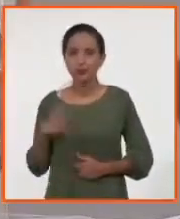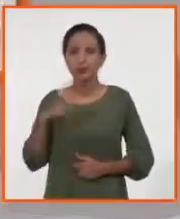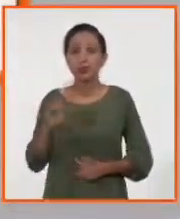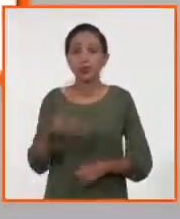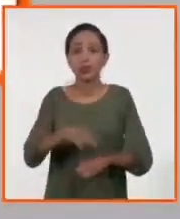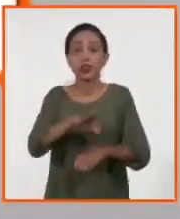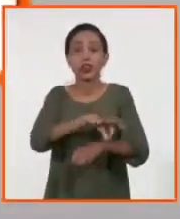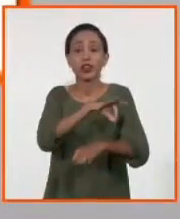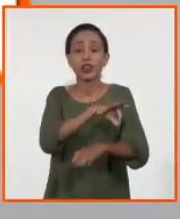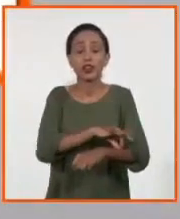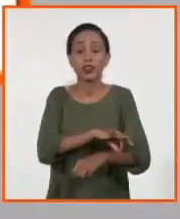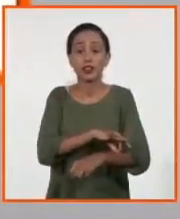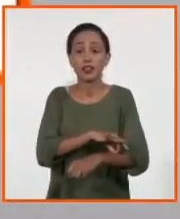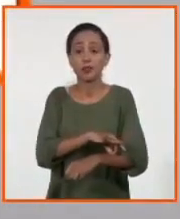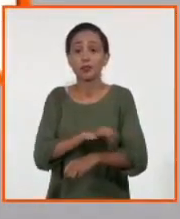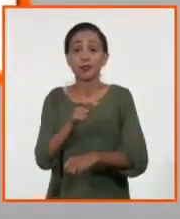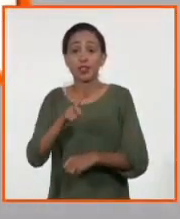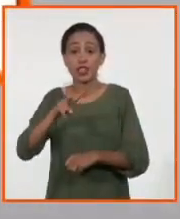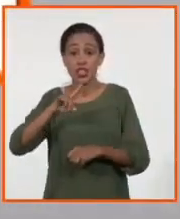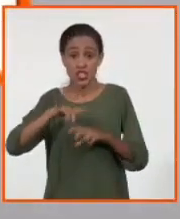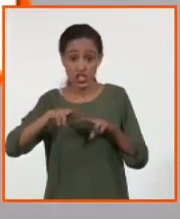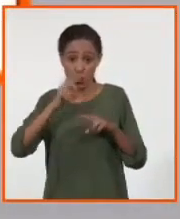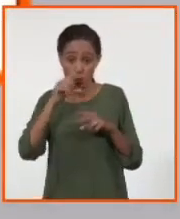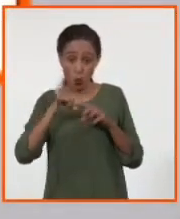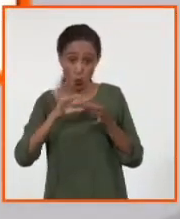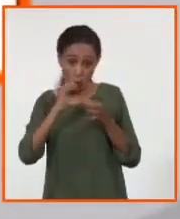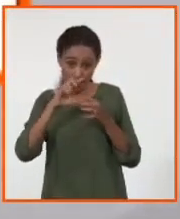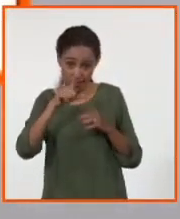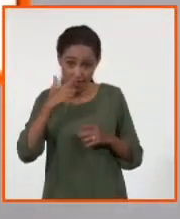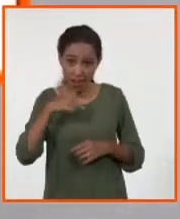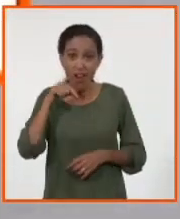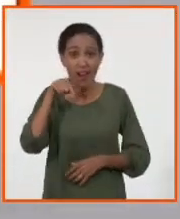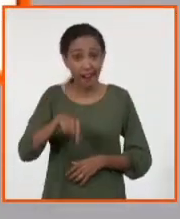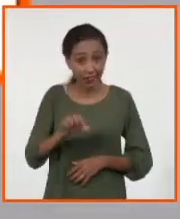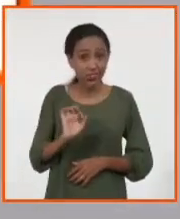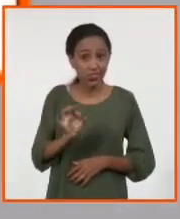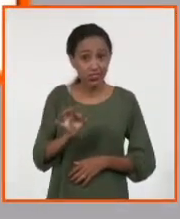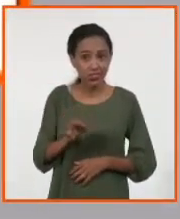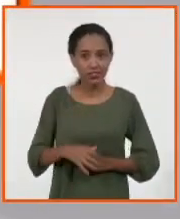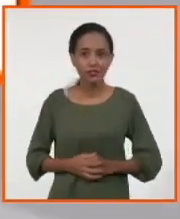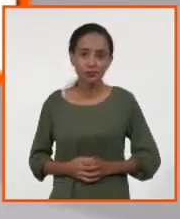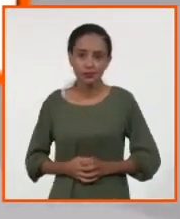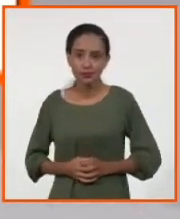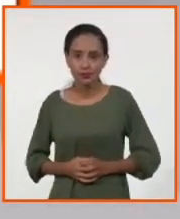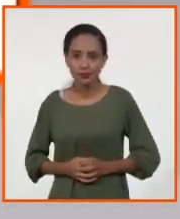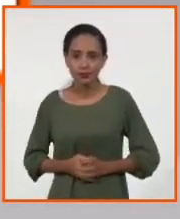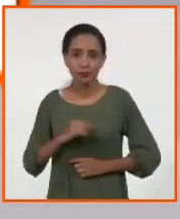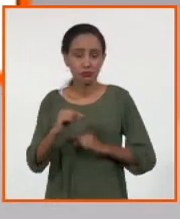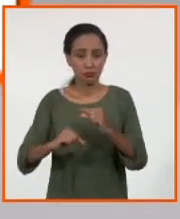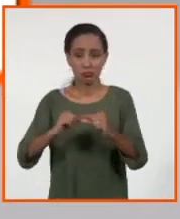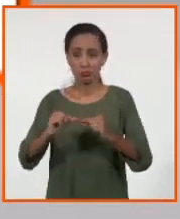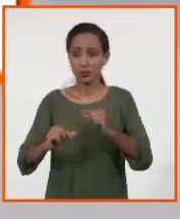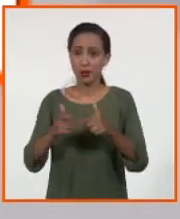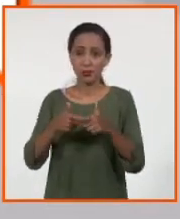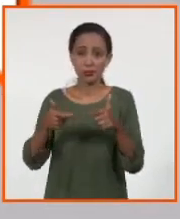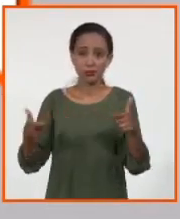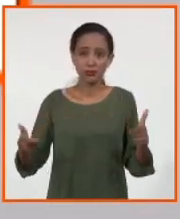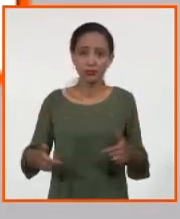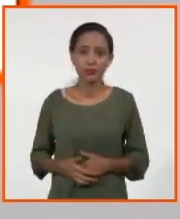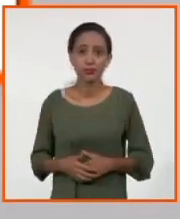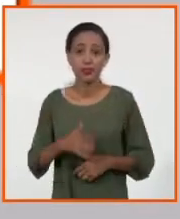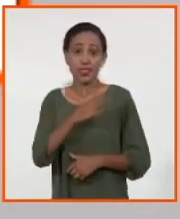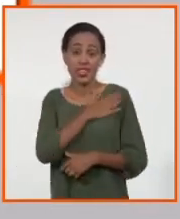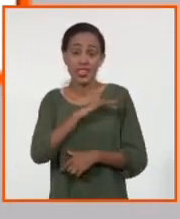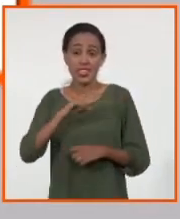chikungunya, que está ahí, hablábamos ahora antes de entrar, chikungunya está ahí, y van a ir creciendo los Se siguen manifestando casos en la región. sí que realmente